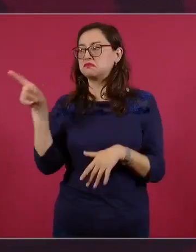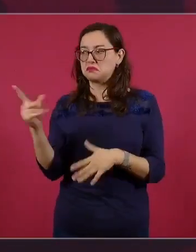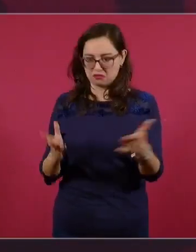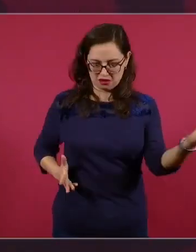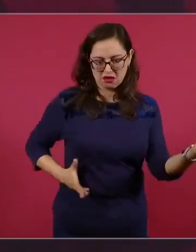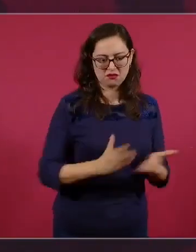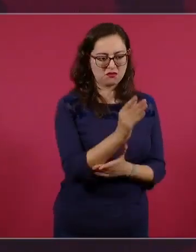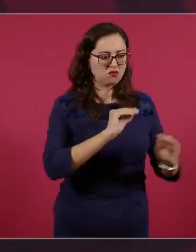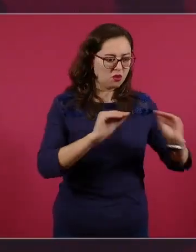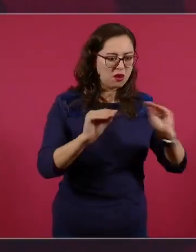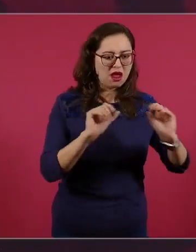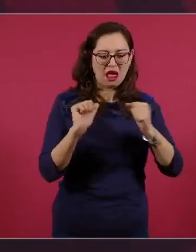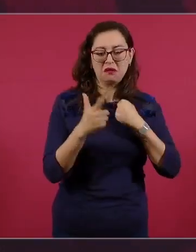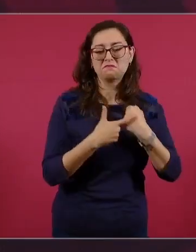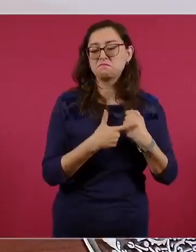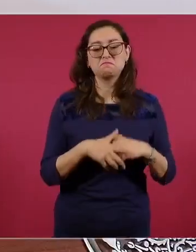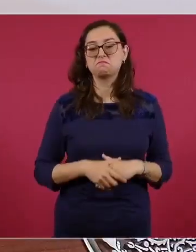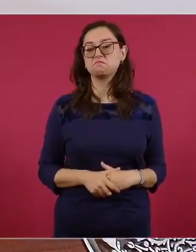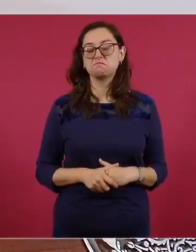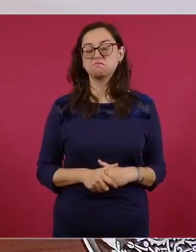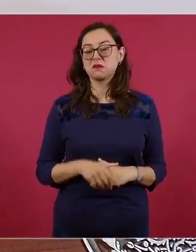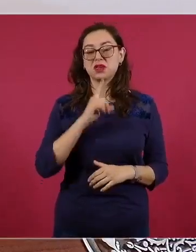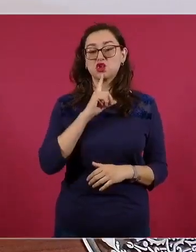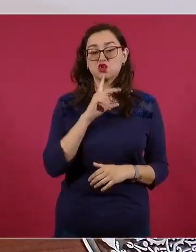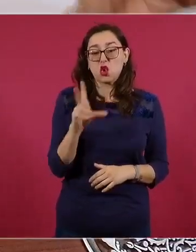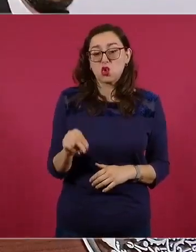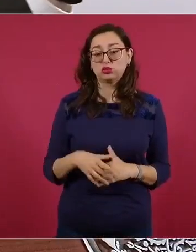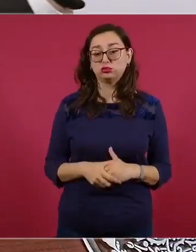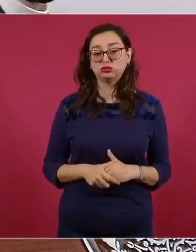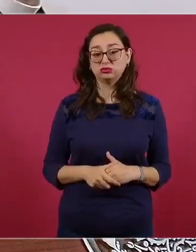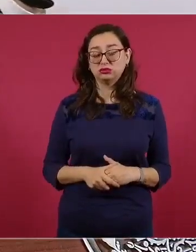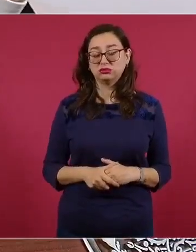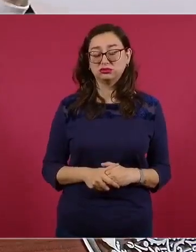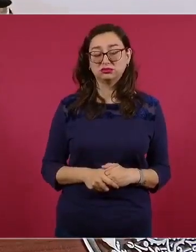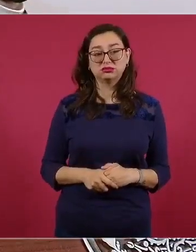no está a la par